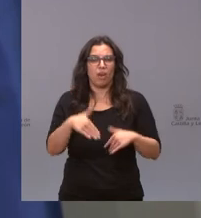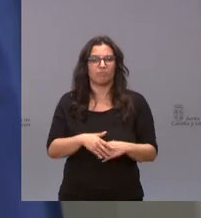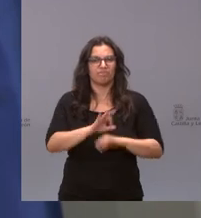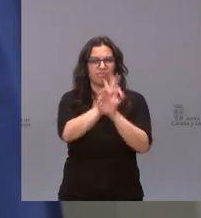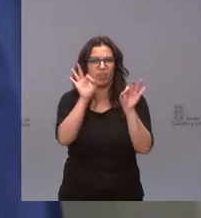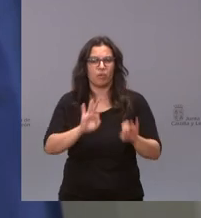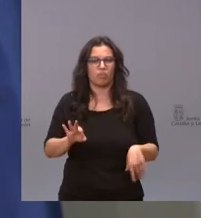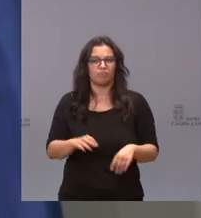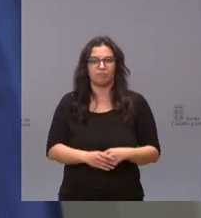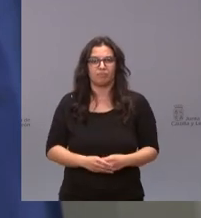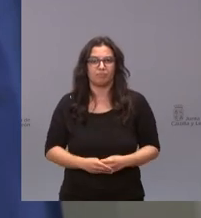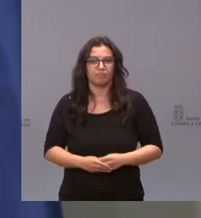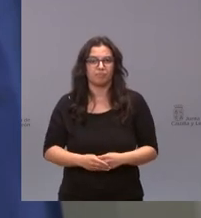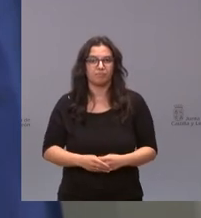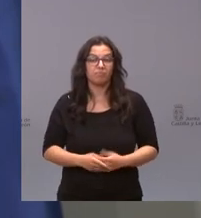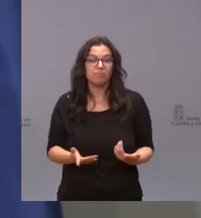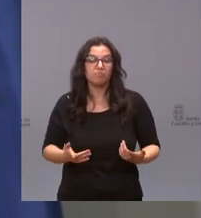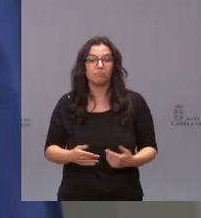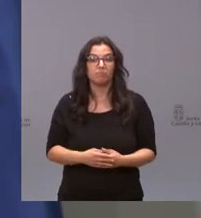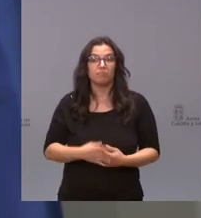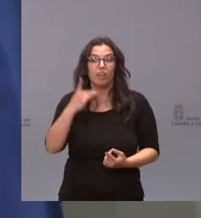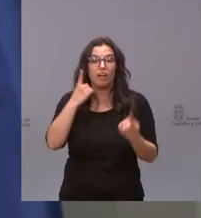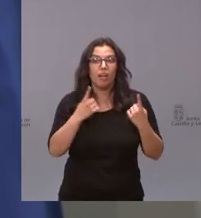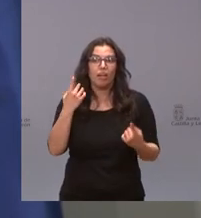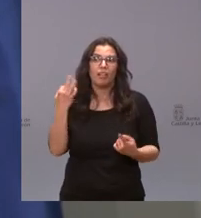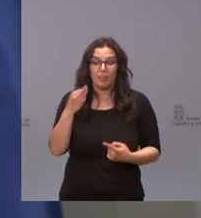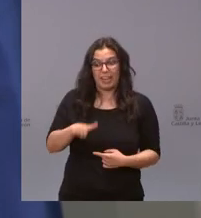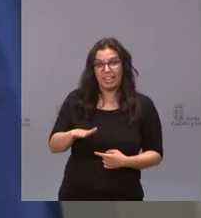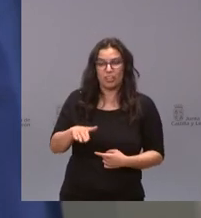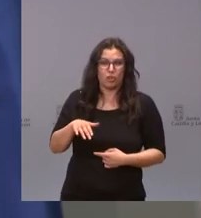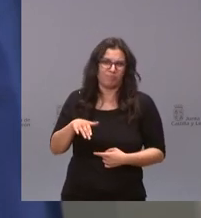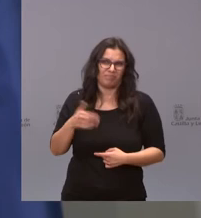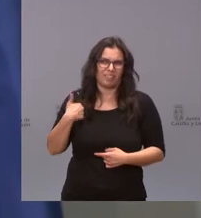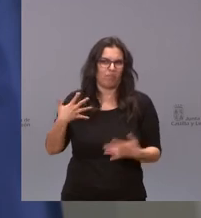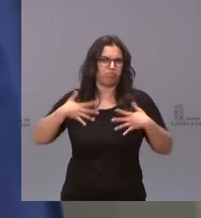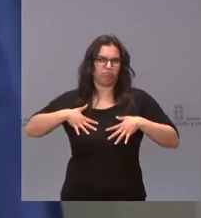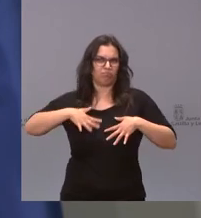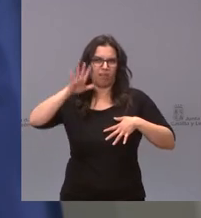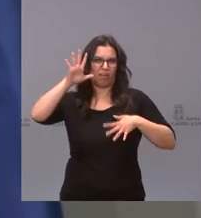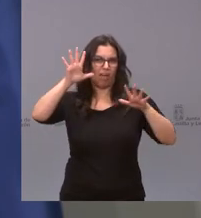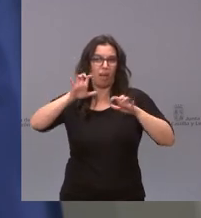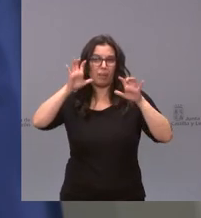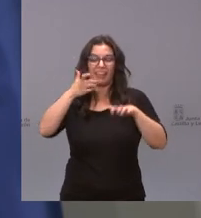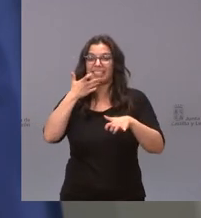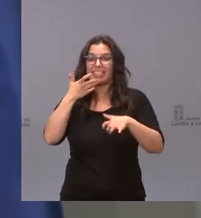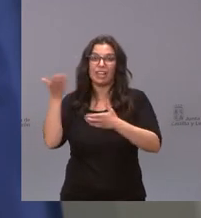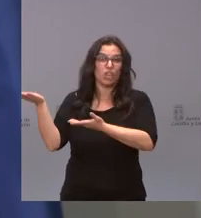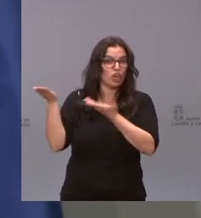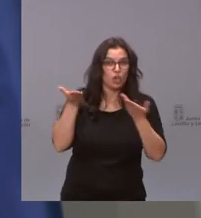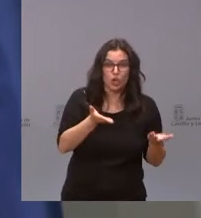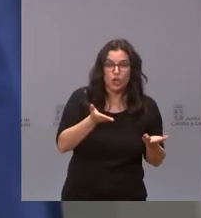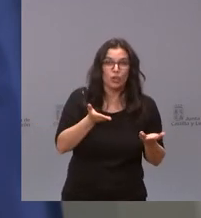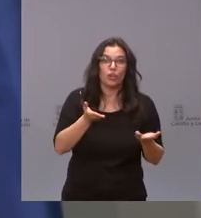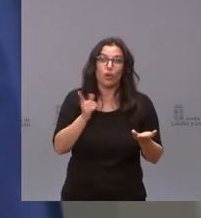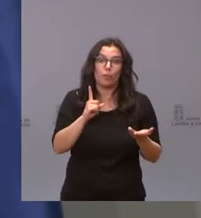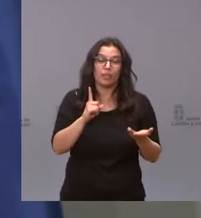grosería hay cosas que uno tiene que aprender de niño que es cuando no le invitan a un sitio hay cosas